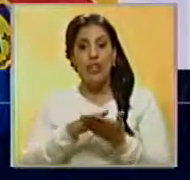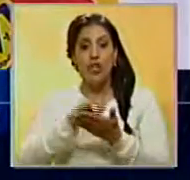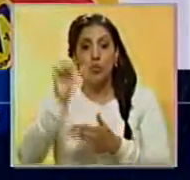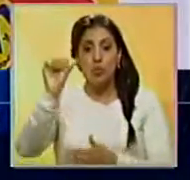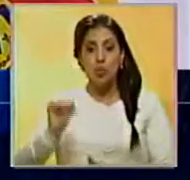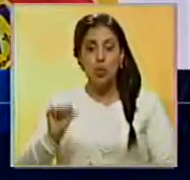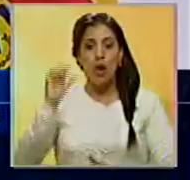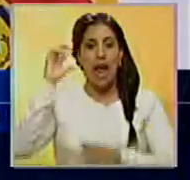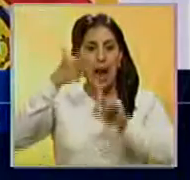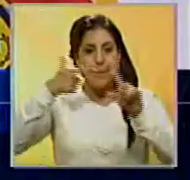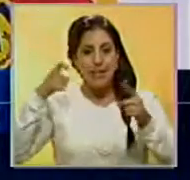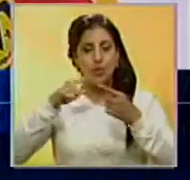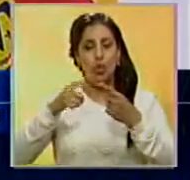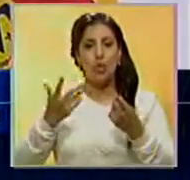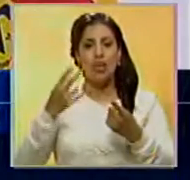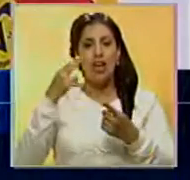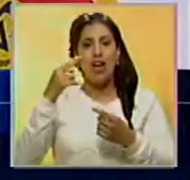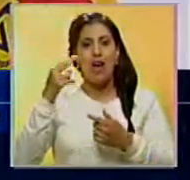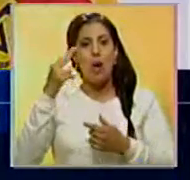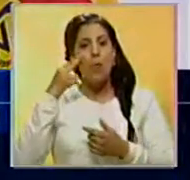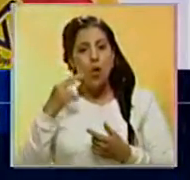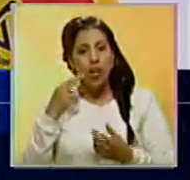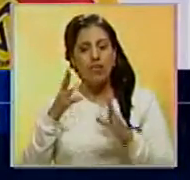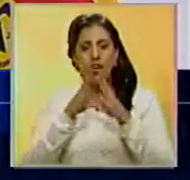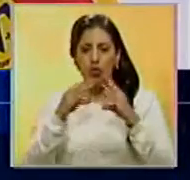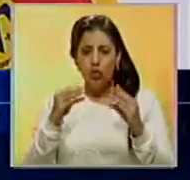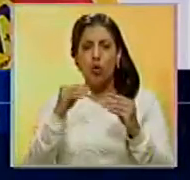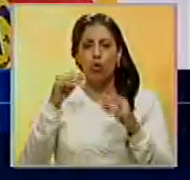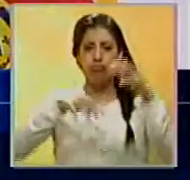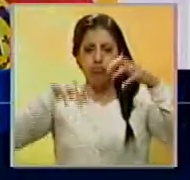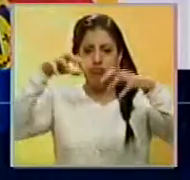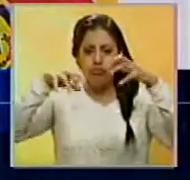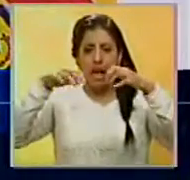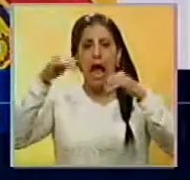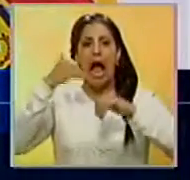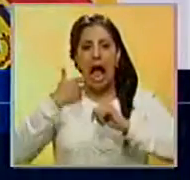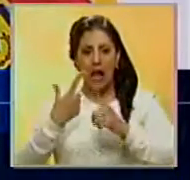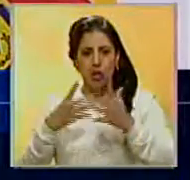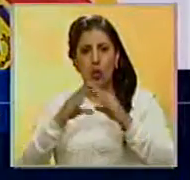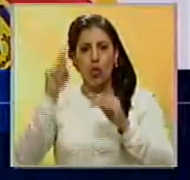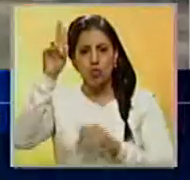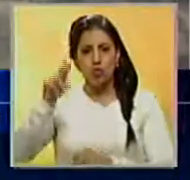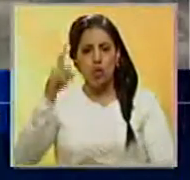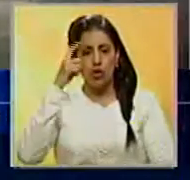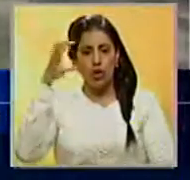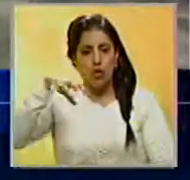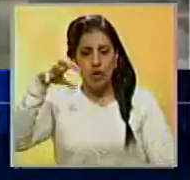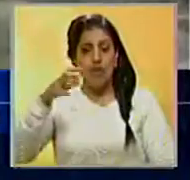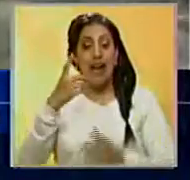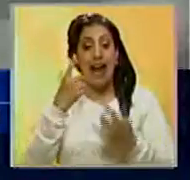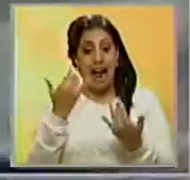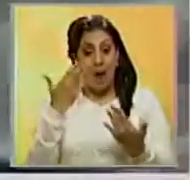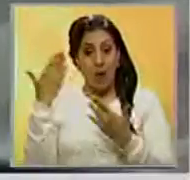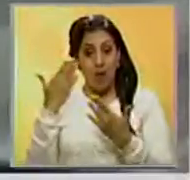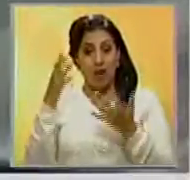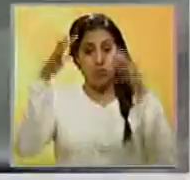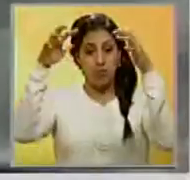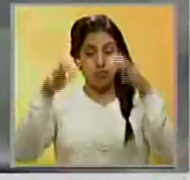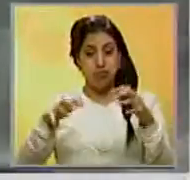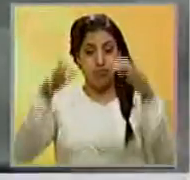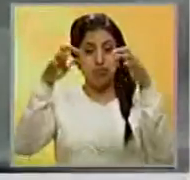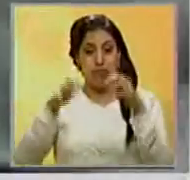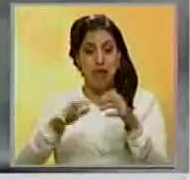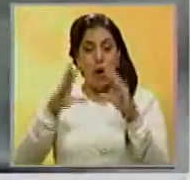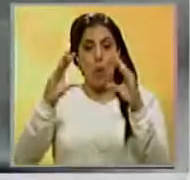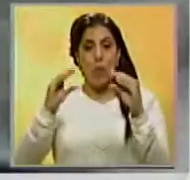zona sur, pues Amazonas, Sur, Bolívar, todos esos dos estados han estado lloviendo constantemente. El efecto de una vaguada que ya